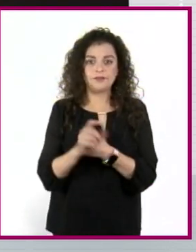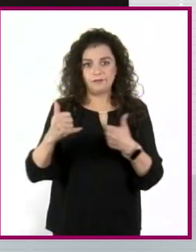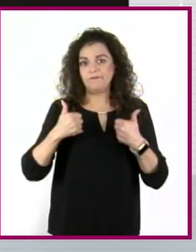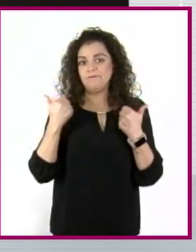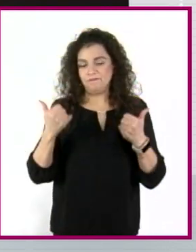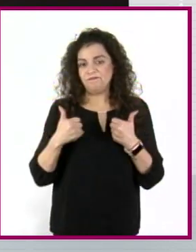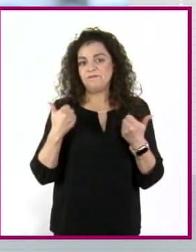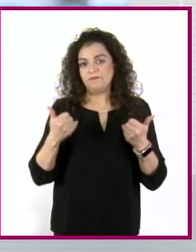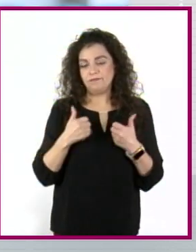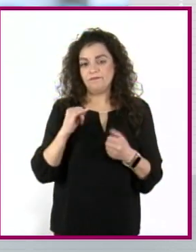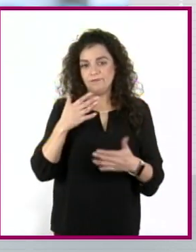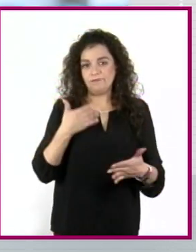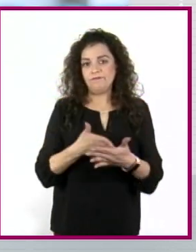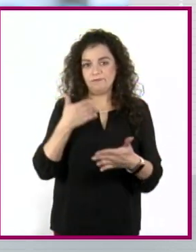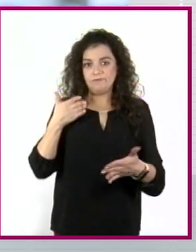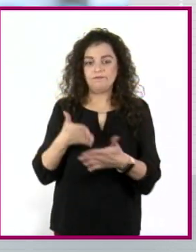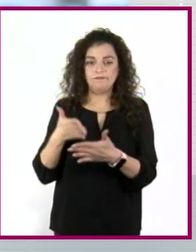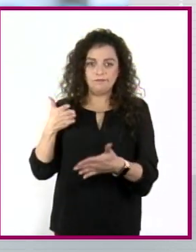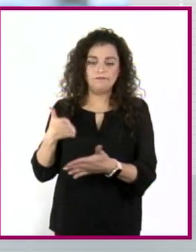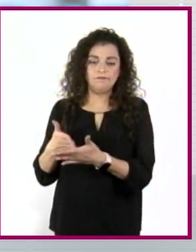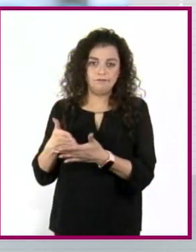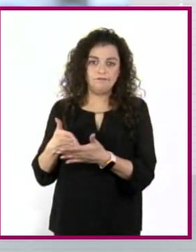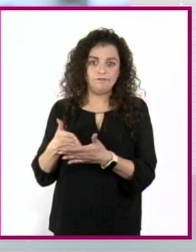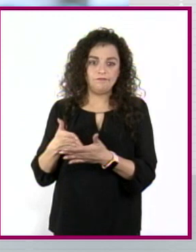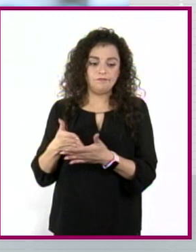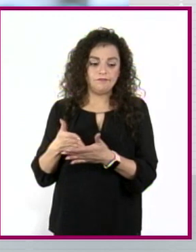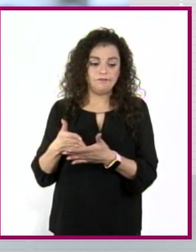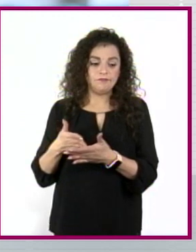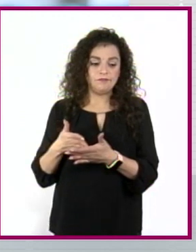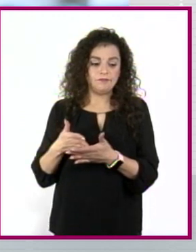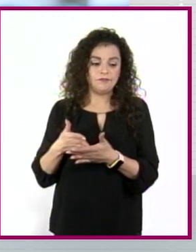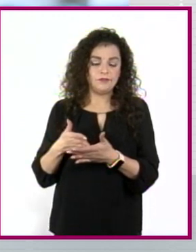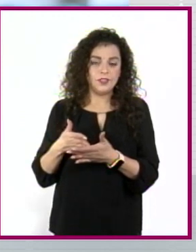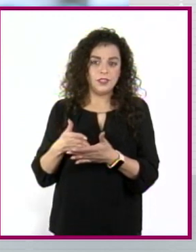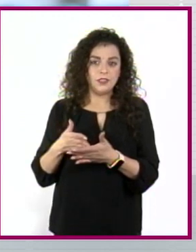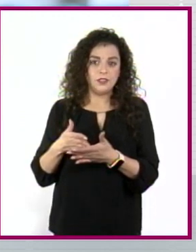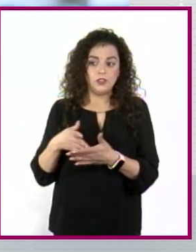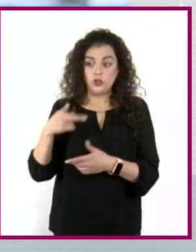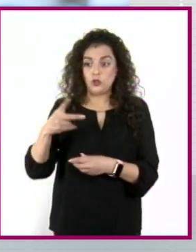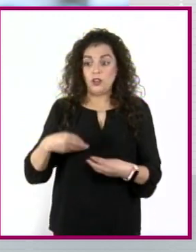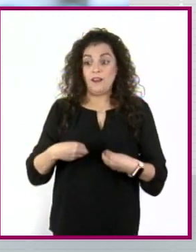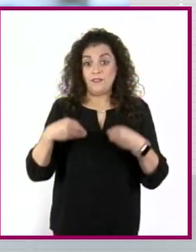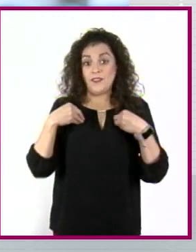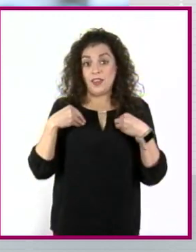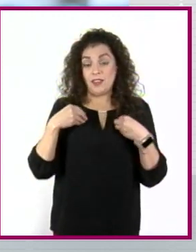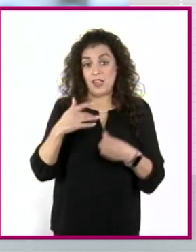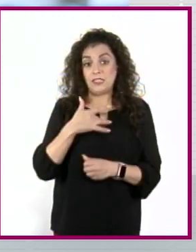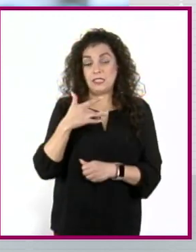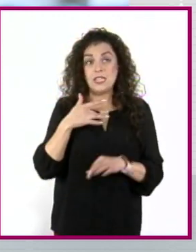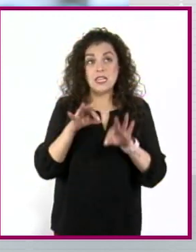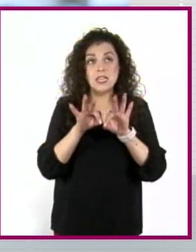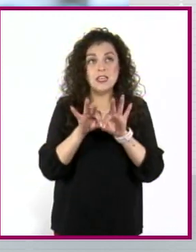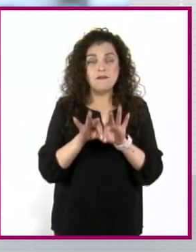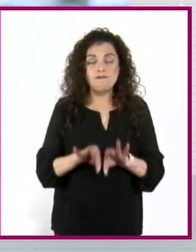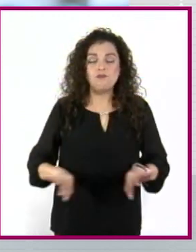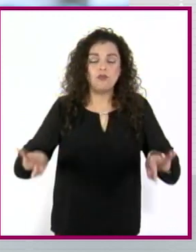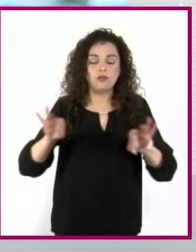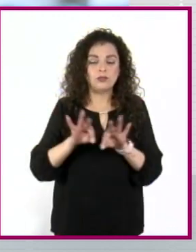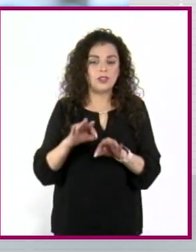precisamente los estudiantes en un momento de su vida en que es indispensable que